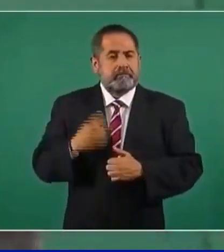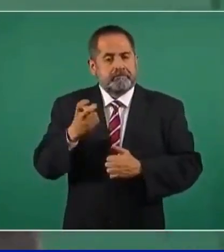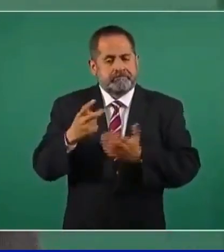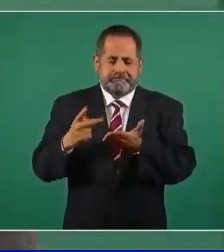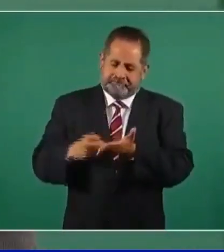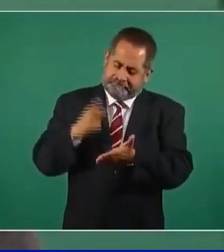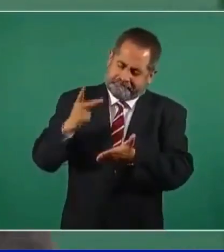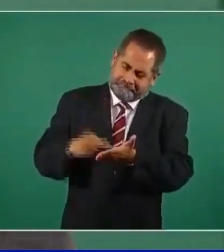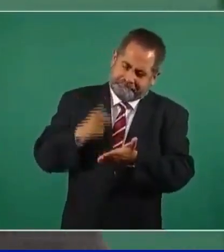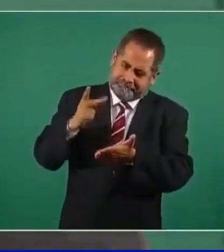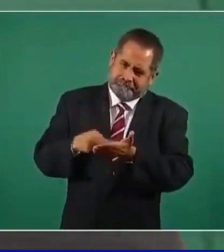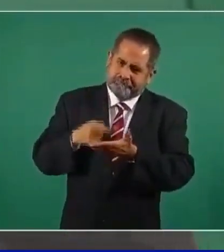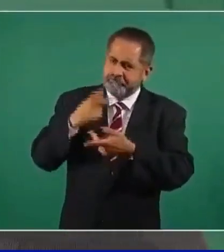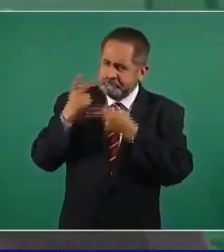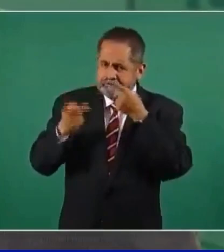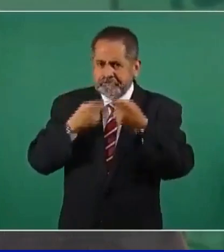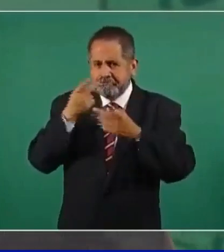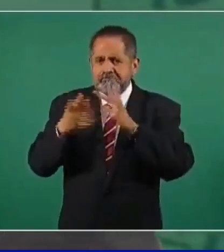repetir?